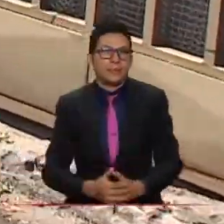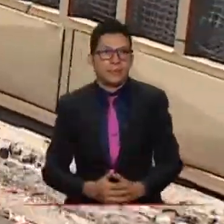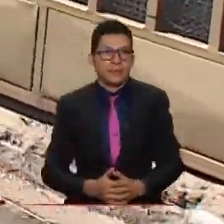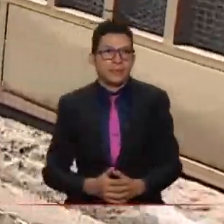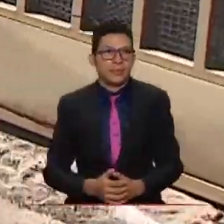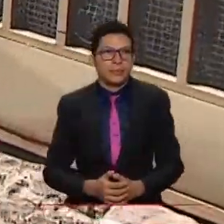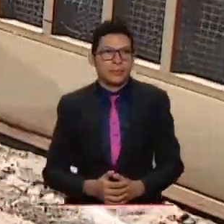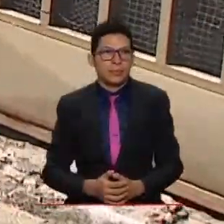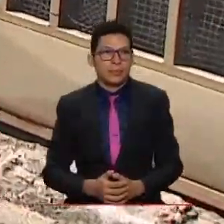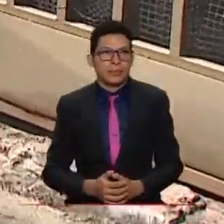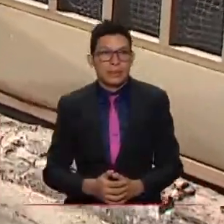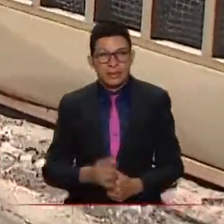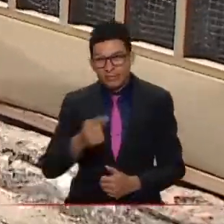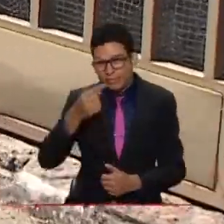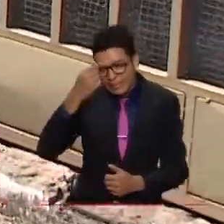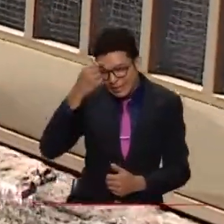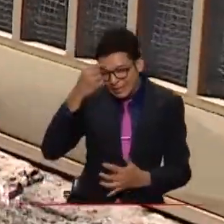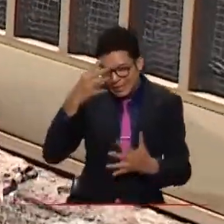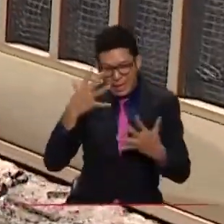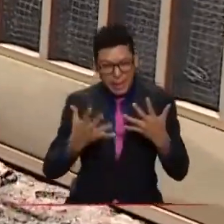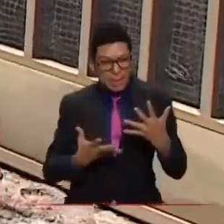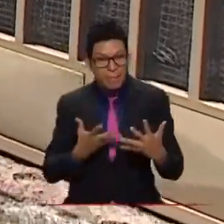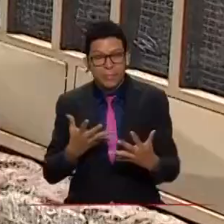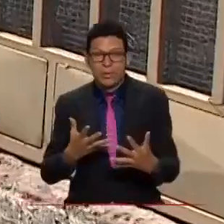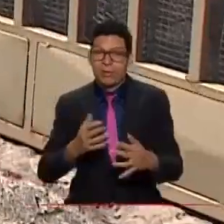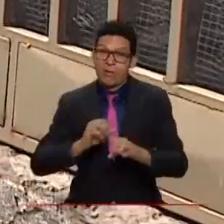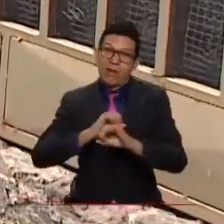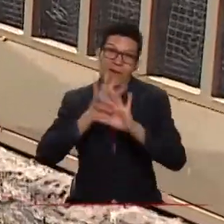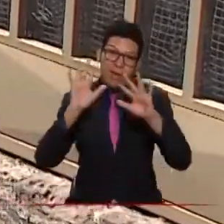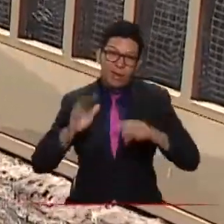¿Le frustra esto? Claro,